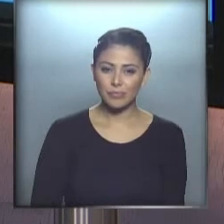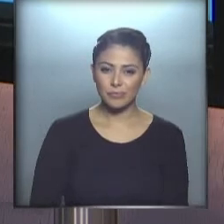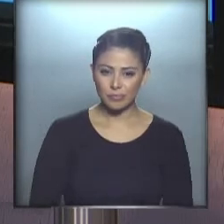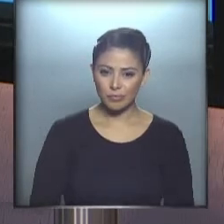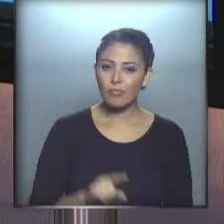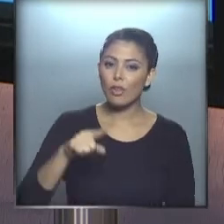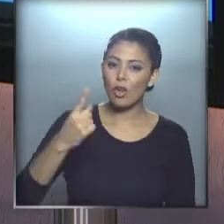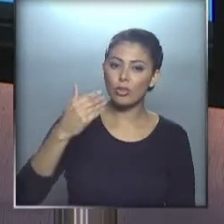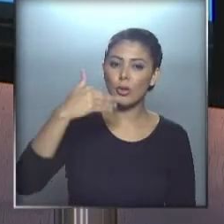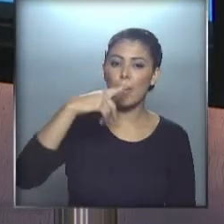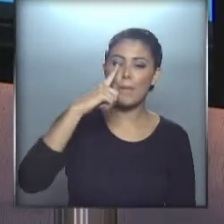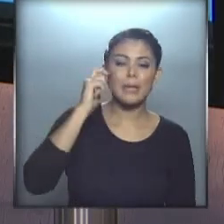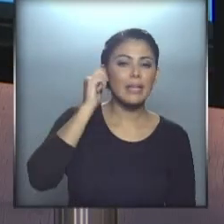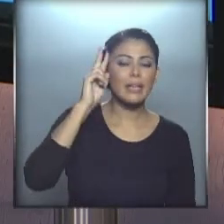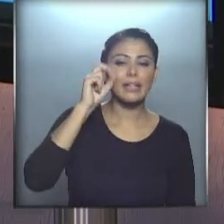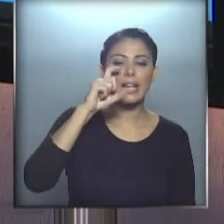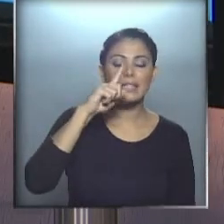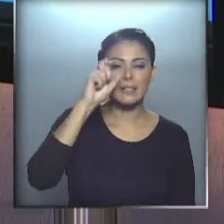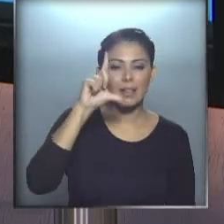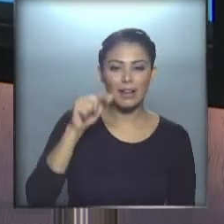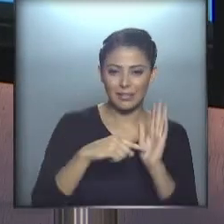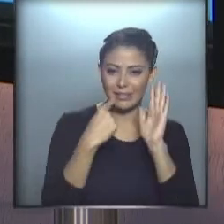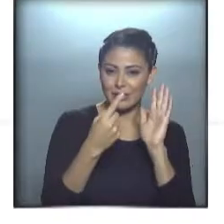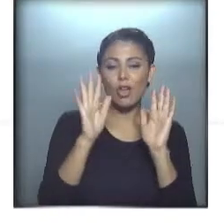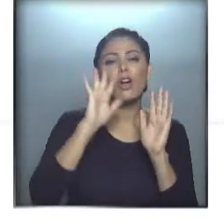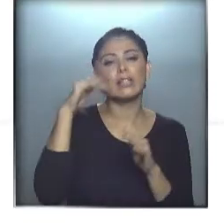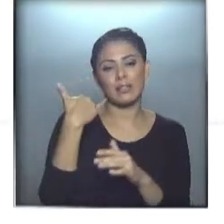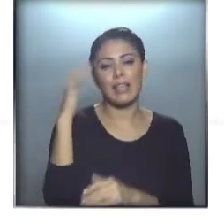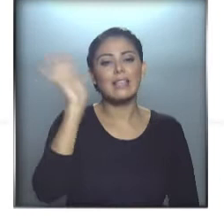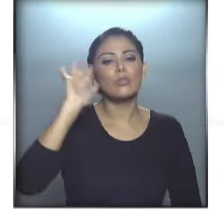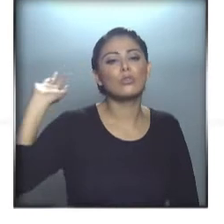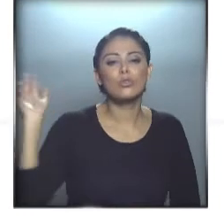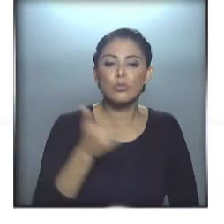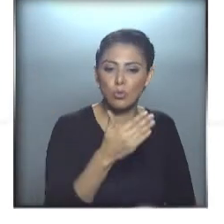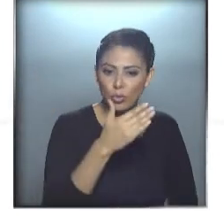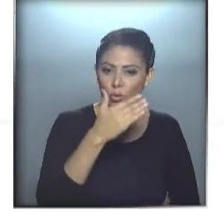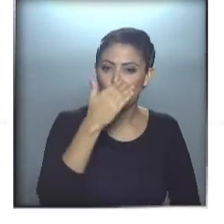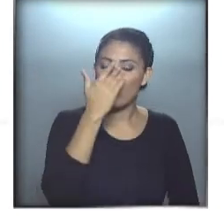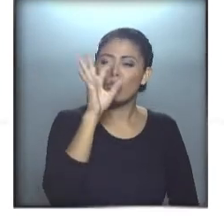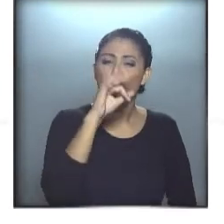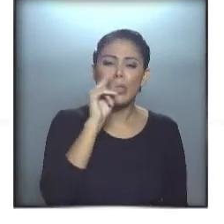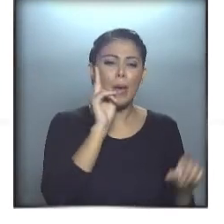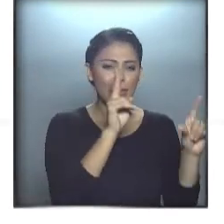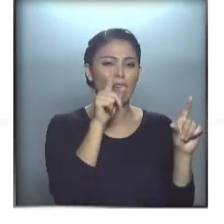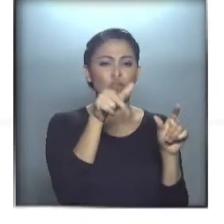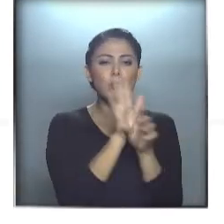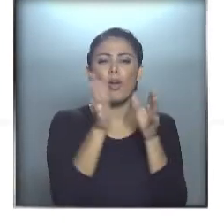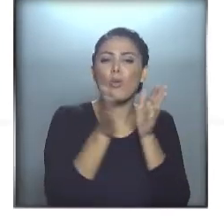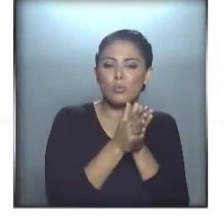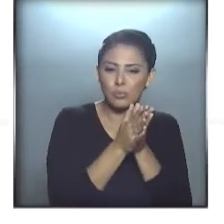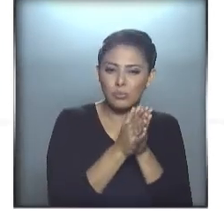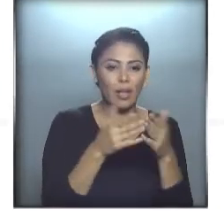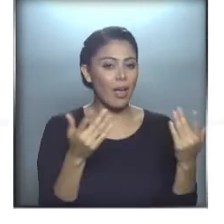Mi Graciela Lugo... ...dice... ...Hola Nadia, saludos a todos... ...te miramos todos los días... nuestra compañía.